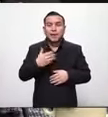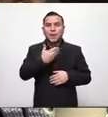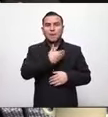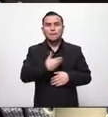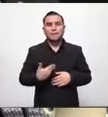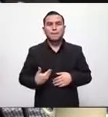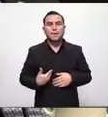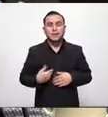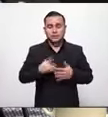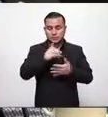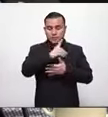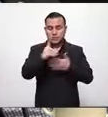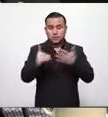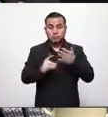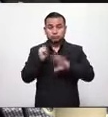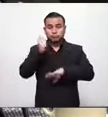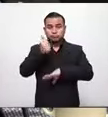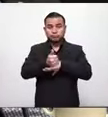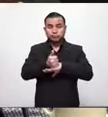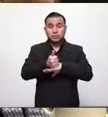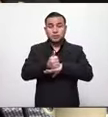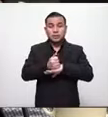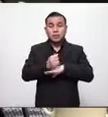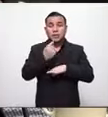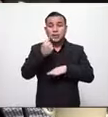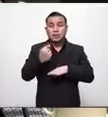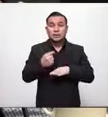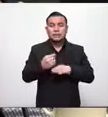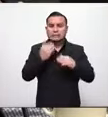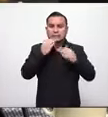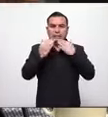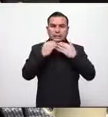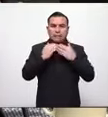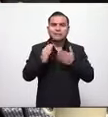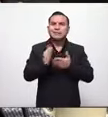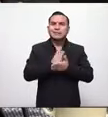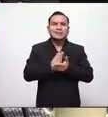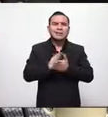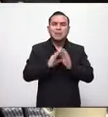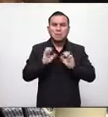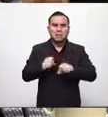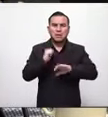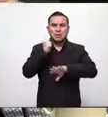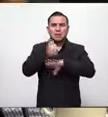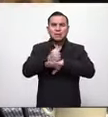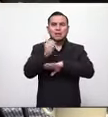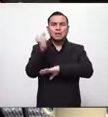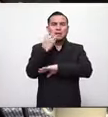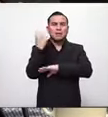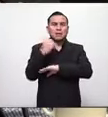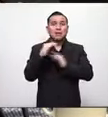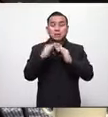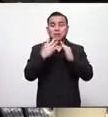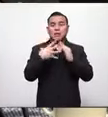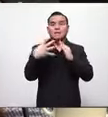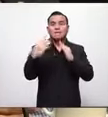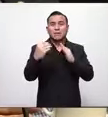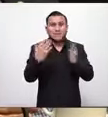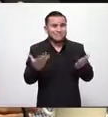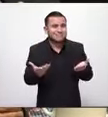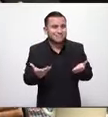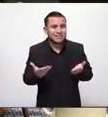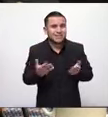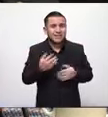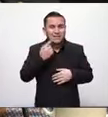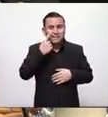emite un decreto ejecutivo al siguiente día salen diciendo ellos que no tiene la facultad y que la población puede salir vemos